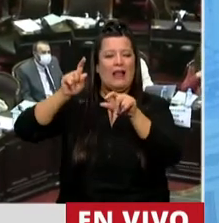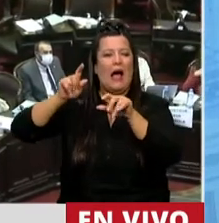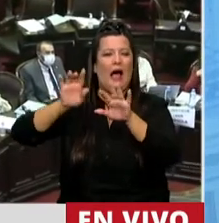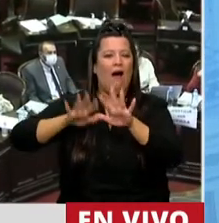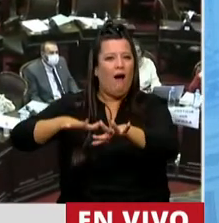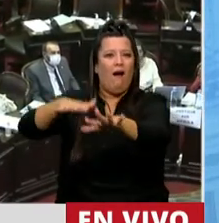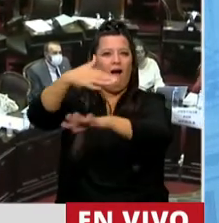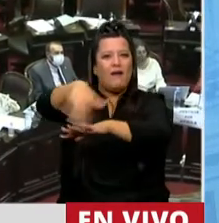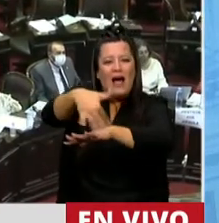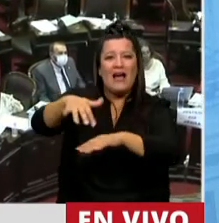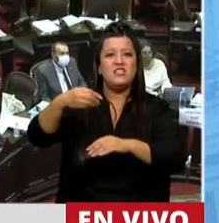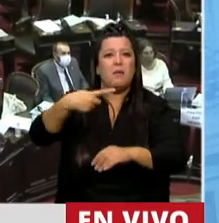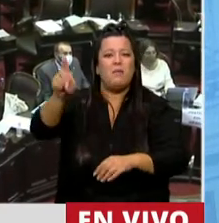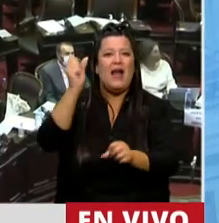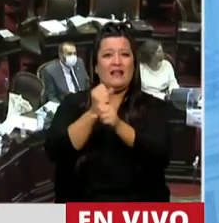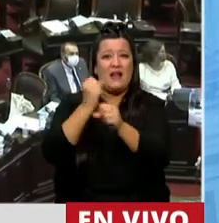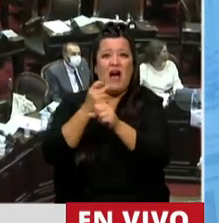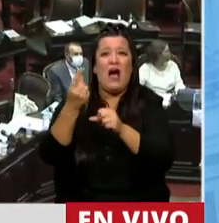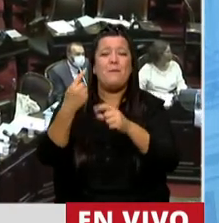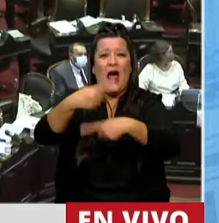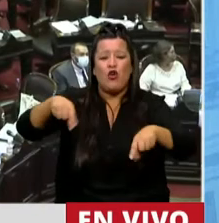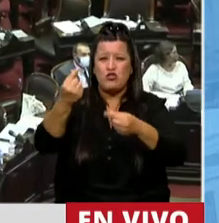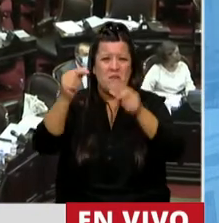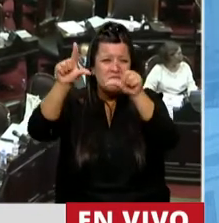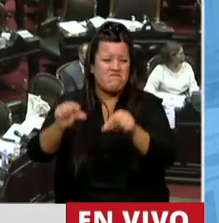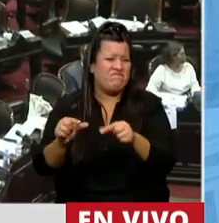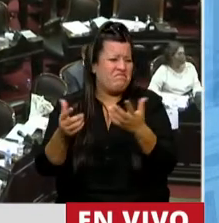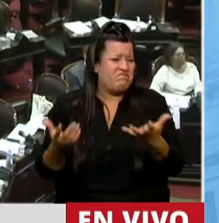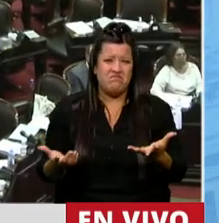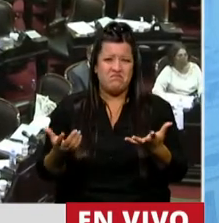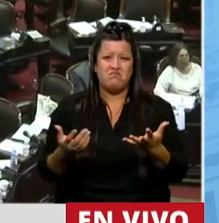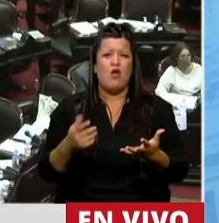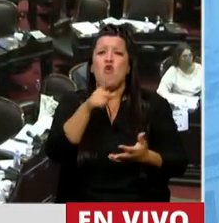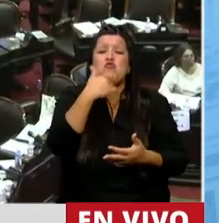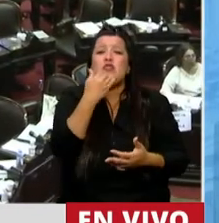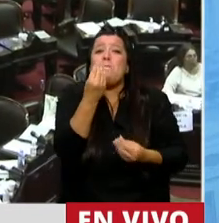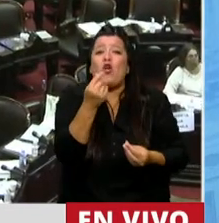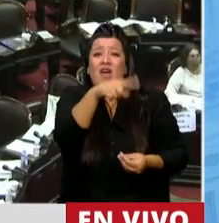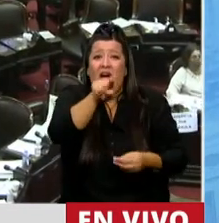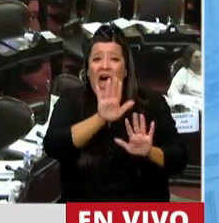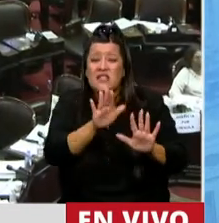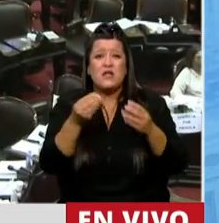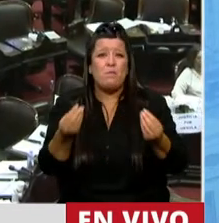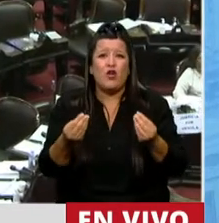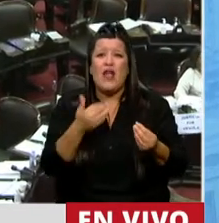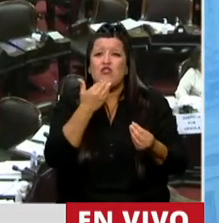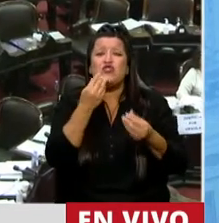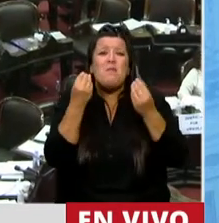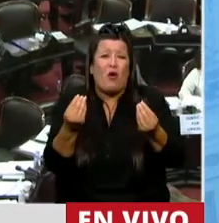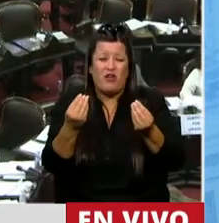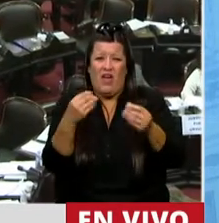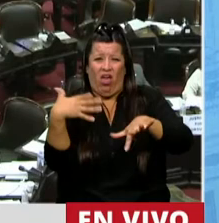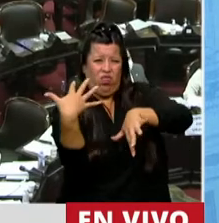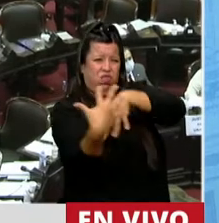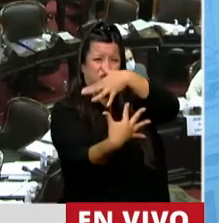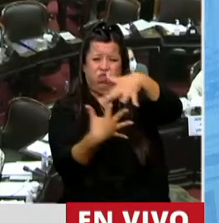trabajar porque los productos bajen de precio, hasta ustedes lo saben. No sabemos ni por qué lo hacen. No sabemos por qué se enriedan